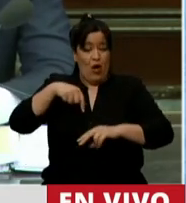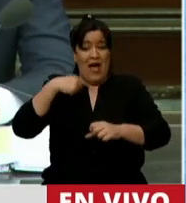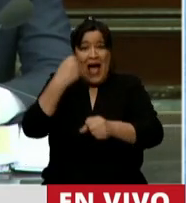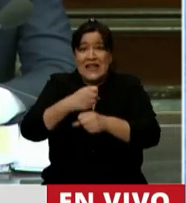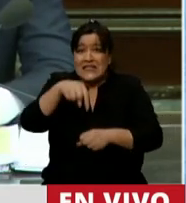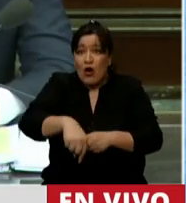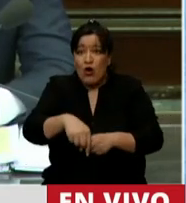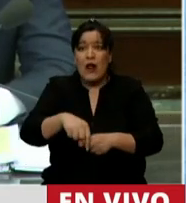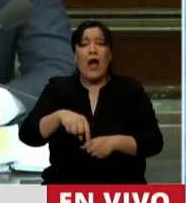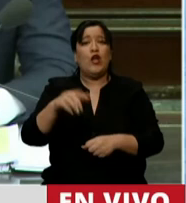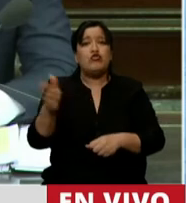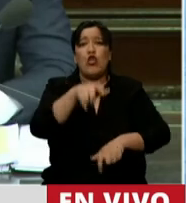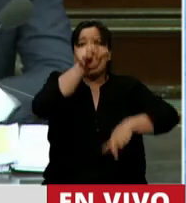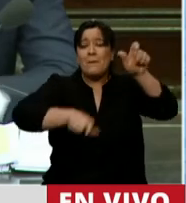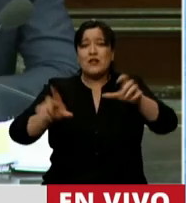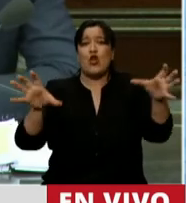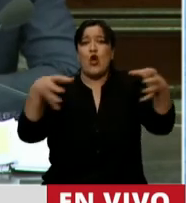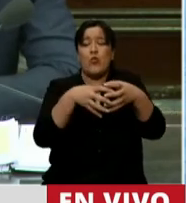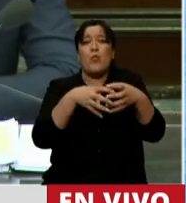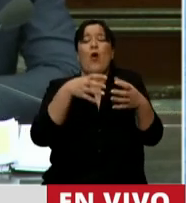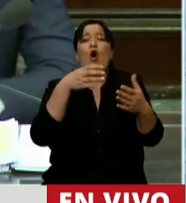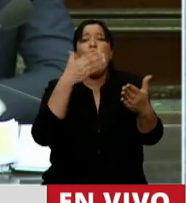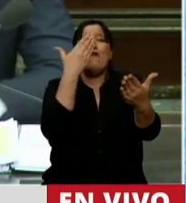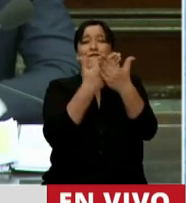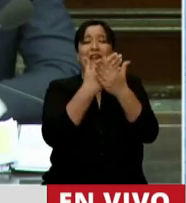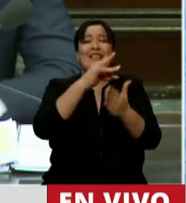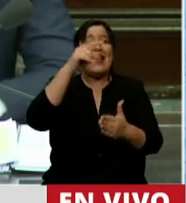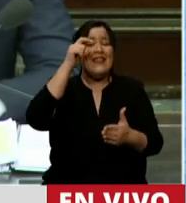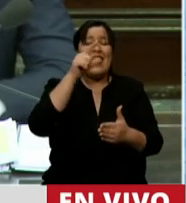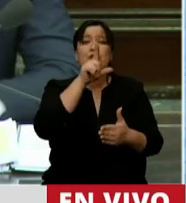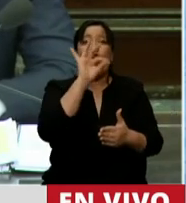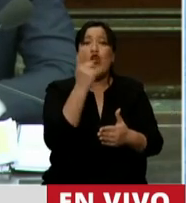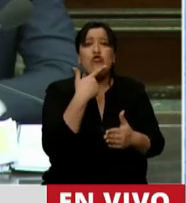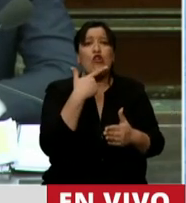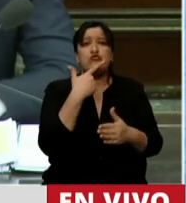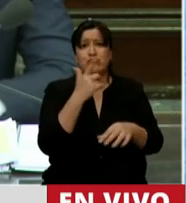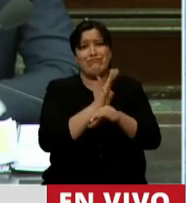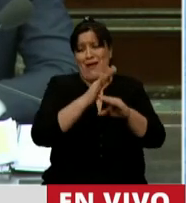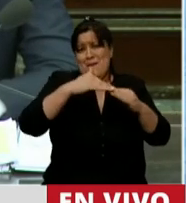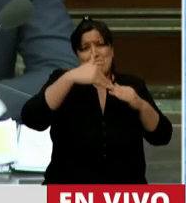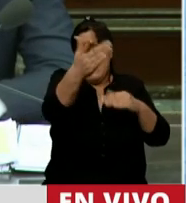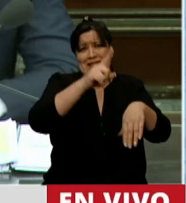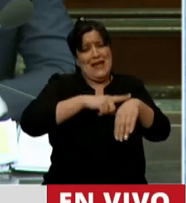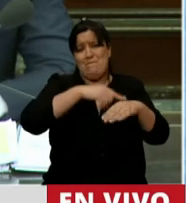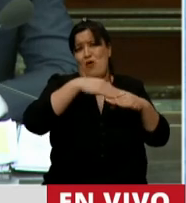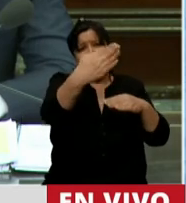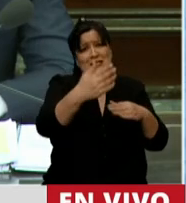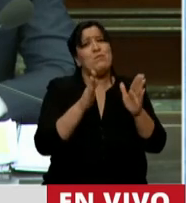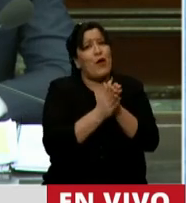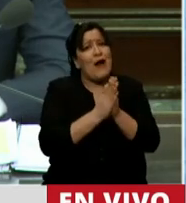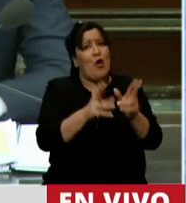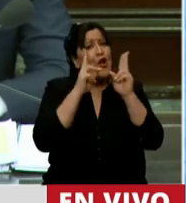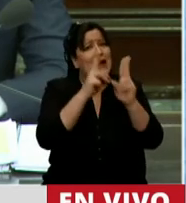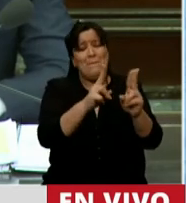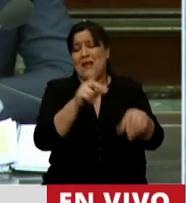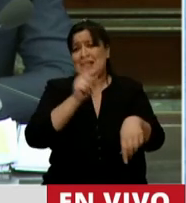ahora, todos los oradores, el frente de todos, se han pasado casi en el 50% de su tiempo. Entonces lo que les pido es que por favor respetemos el